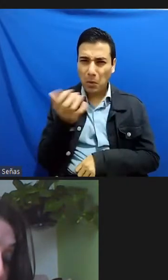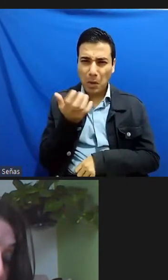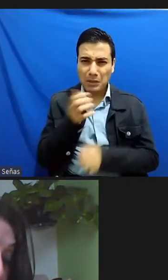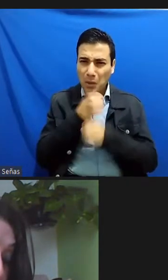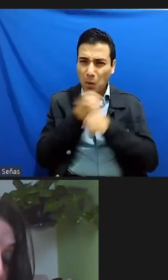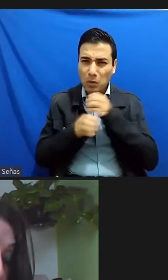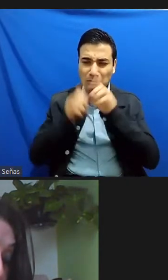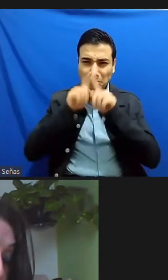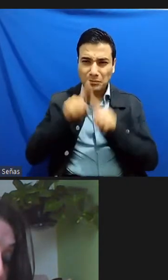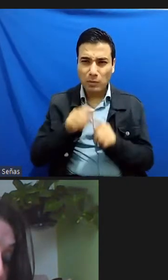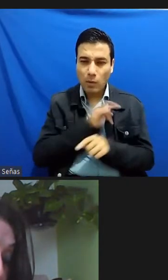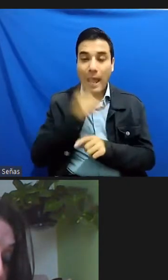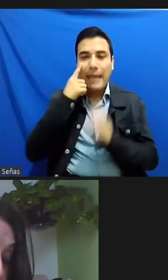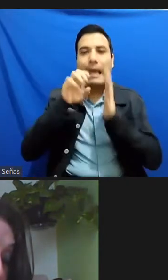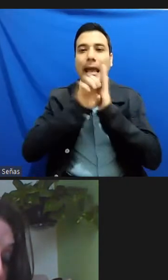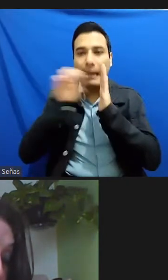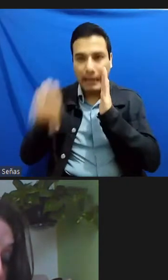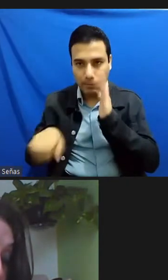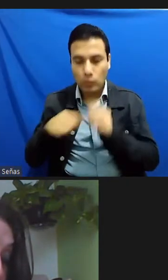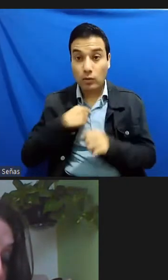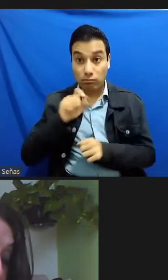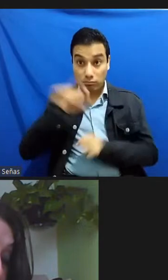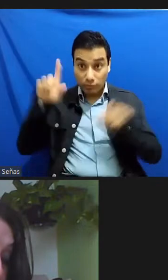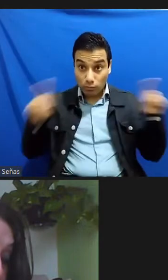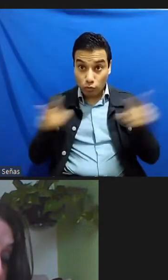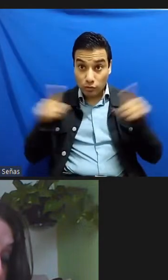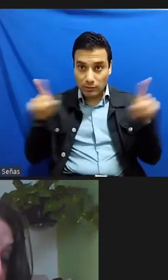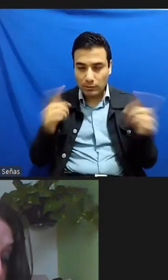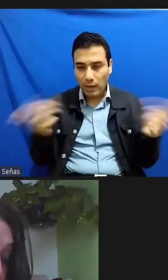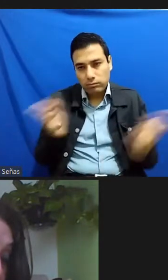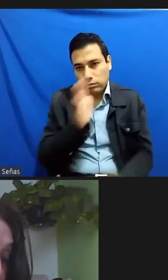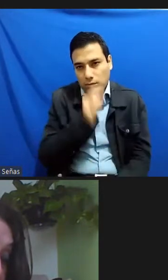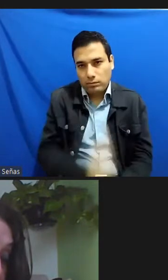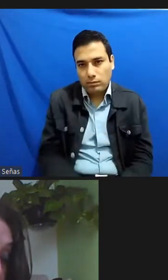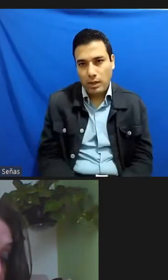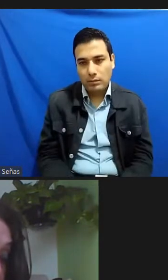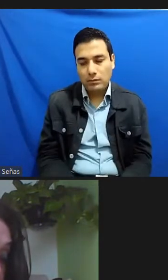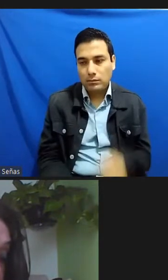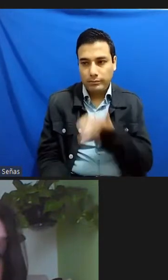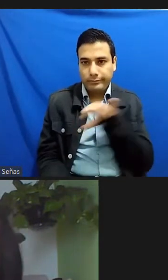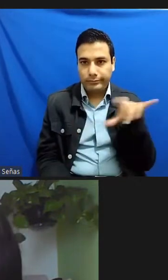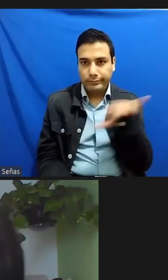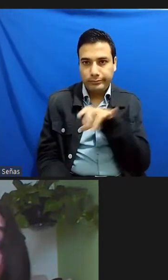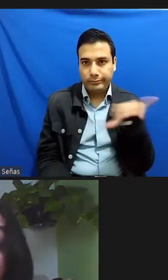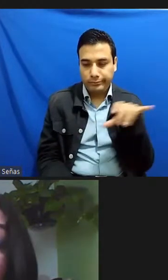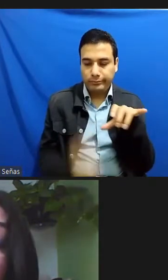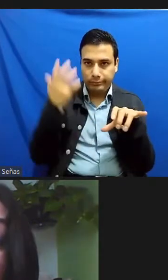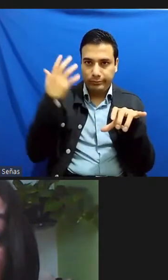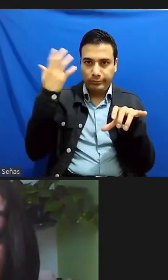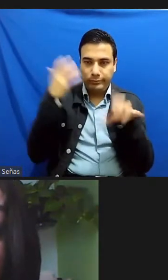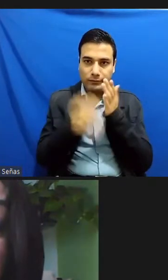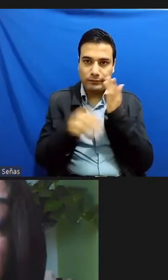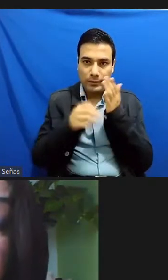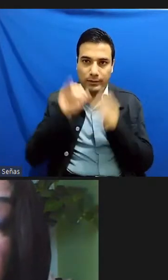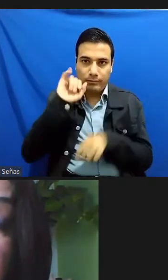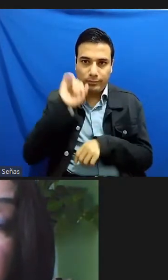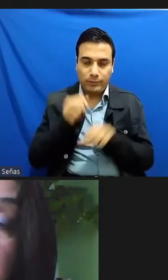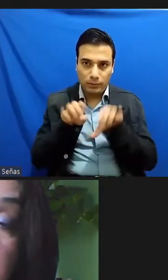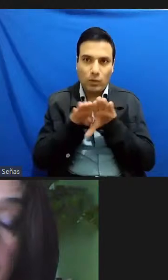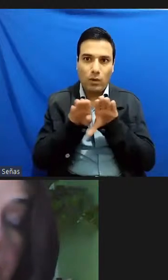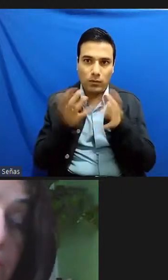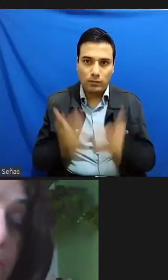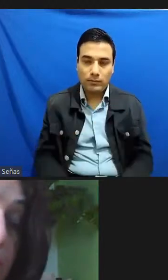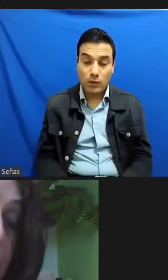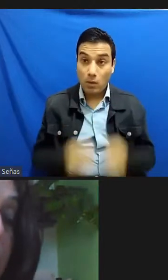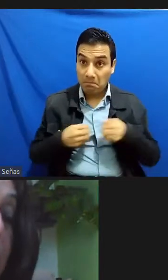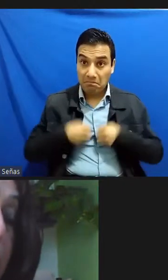músico no si tal vez no puedo tocar algunas melodías de Beethoven pero en la vida cotidiana no hay nada que